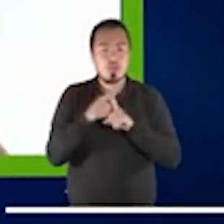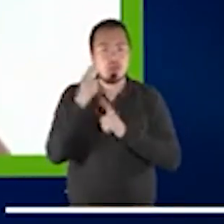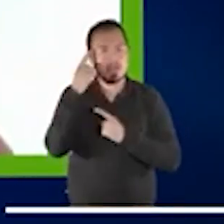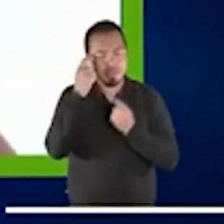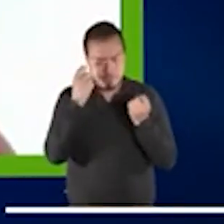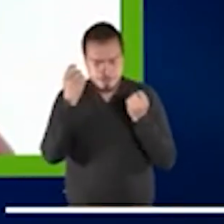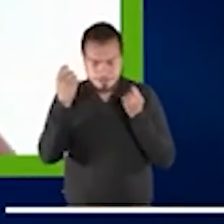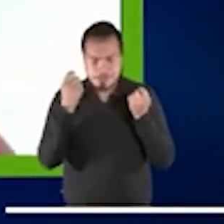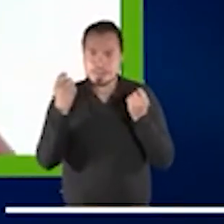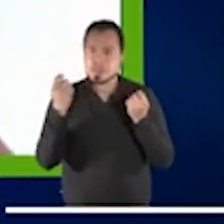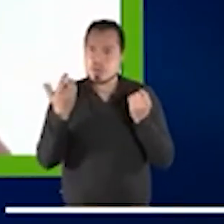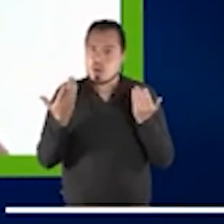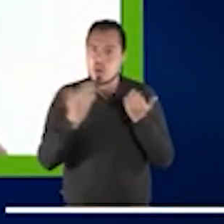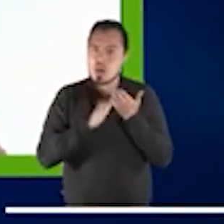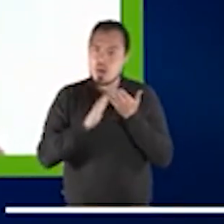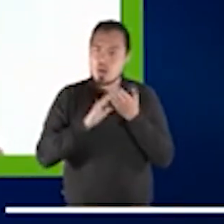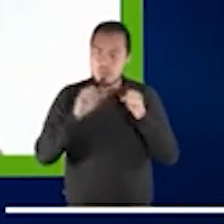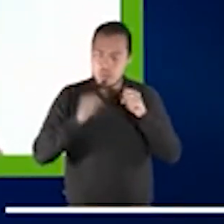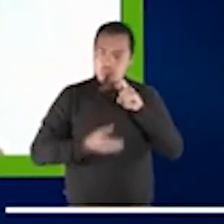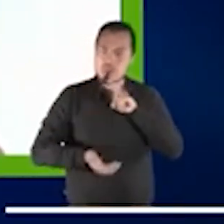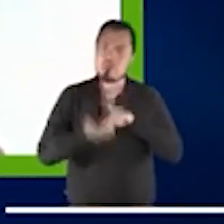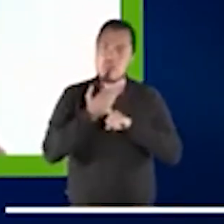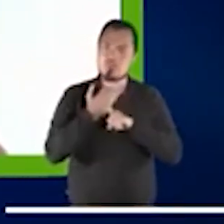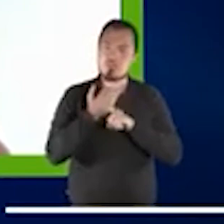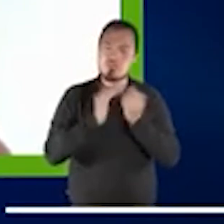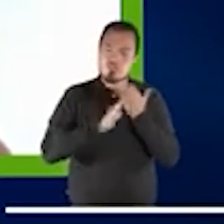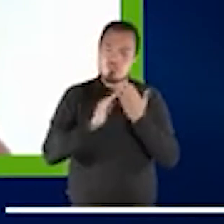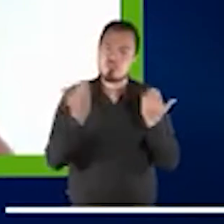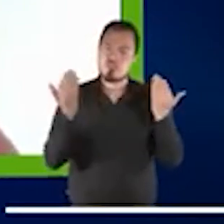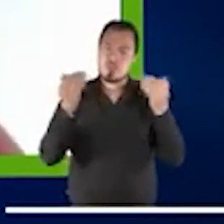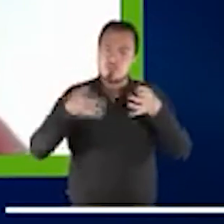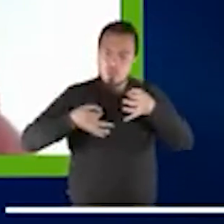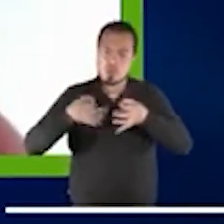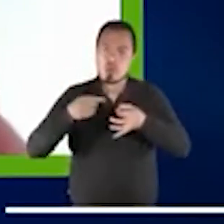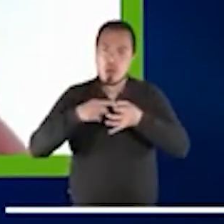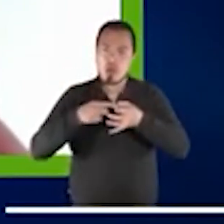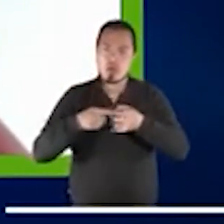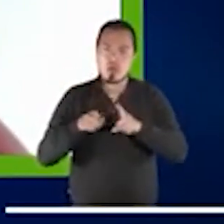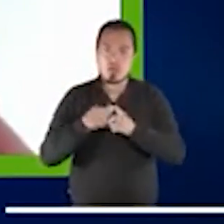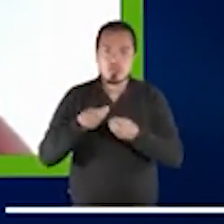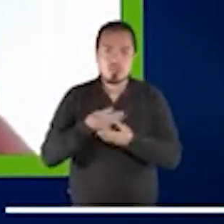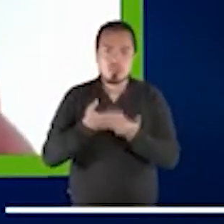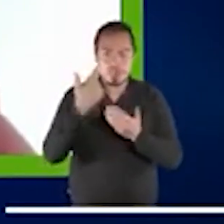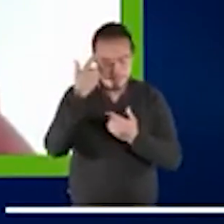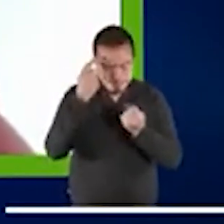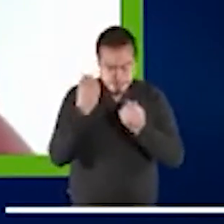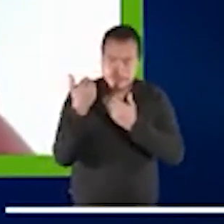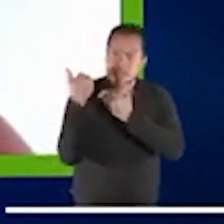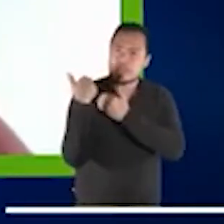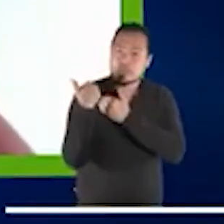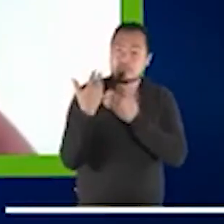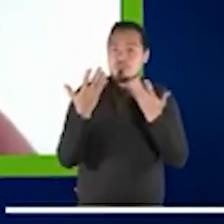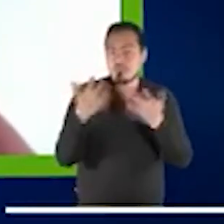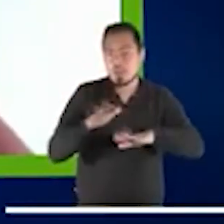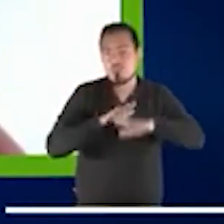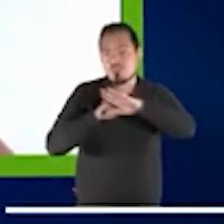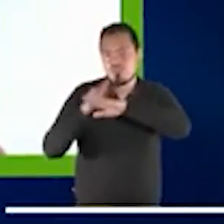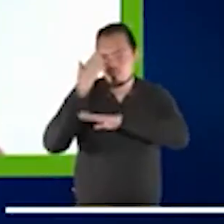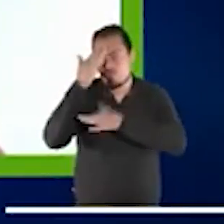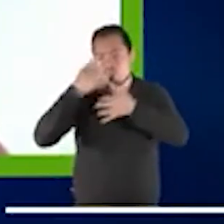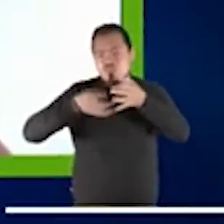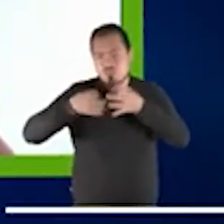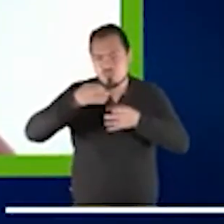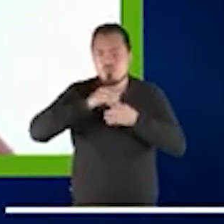basadas en el diálogo en la solidaridad y en la responsabilidad y lo que más nos importa aquí sabemos que la justicia de parácter